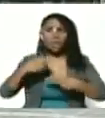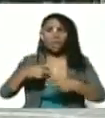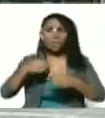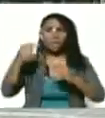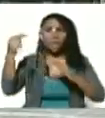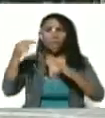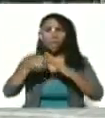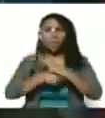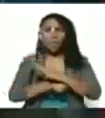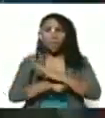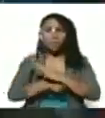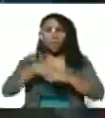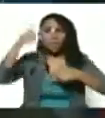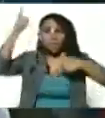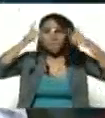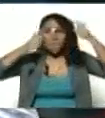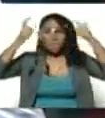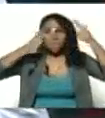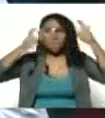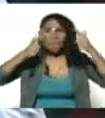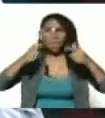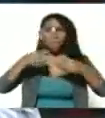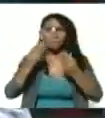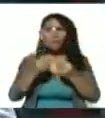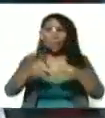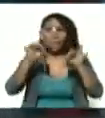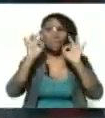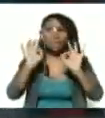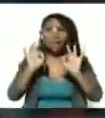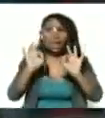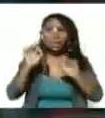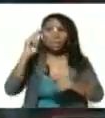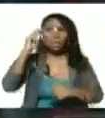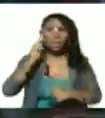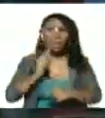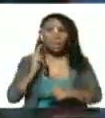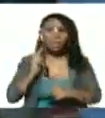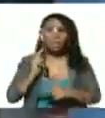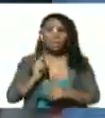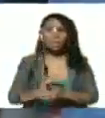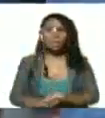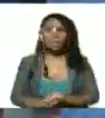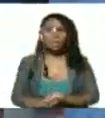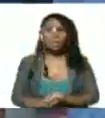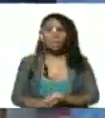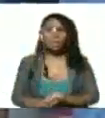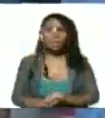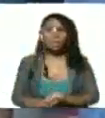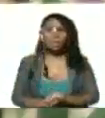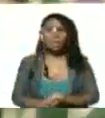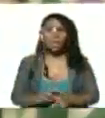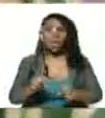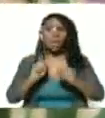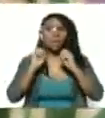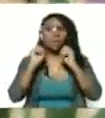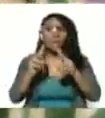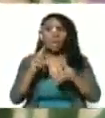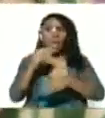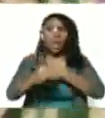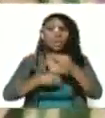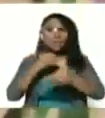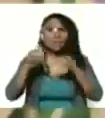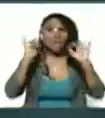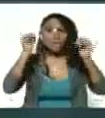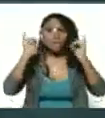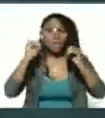profundamente chavista muy especialmente bolivariano en la oportunidad de haberse celebrado